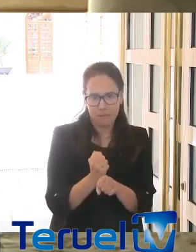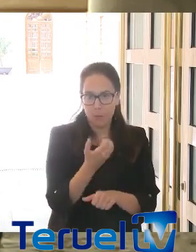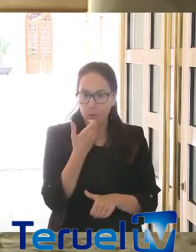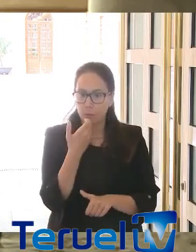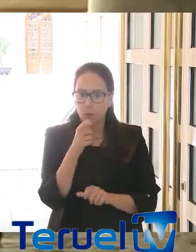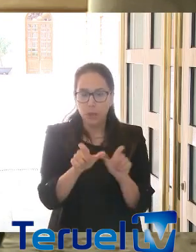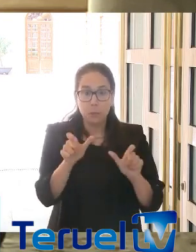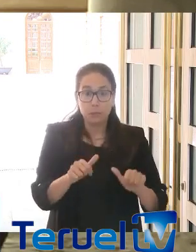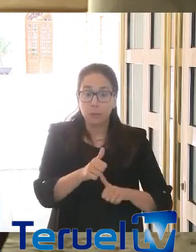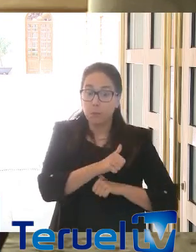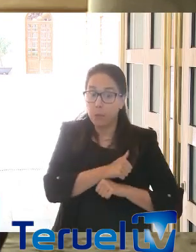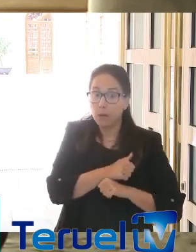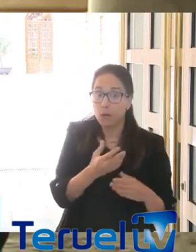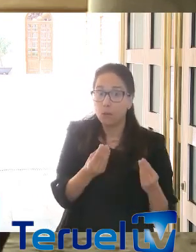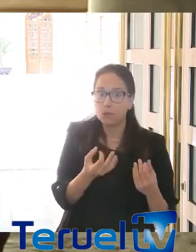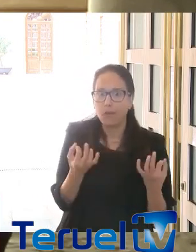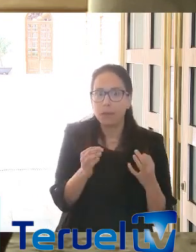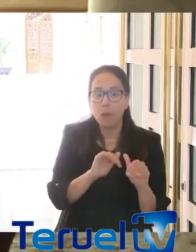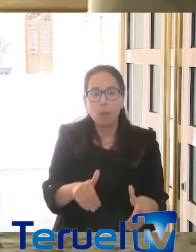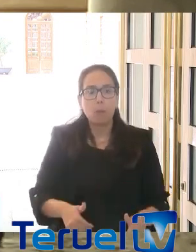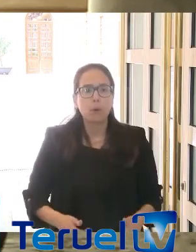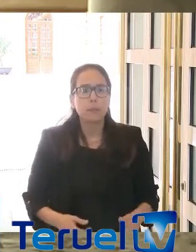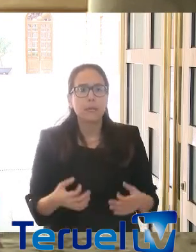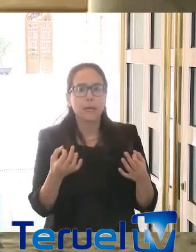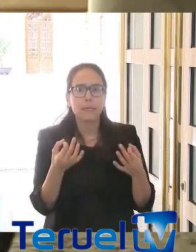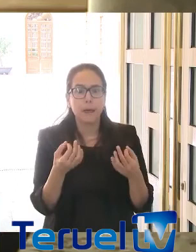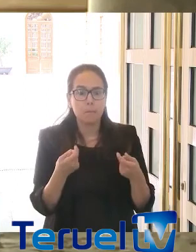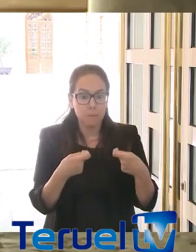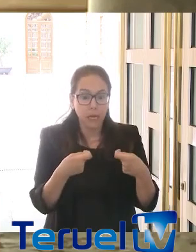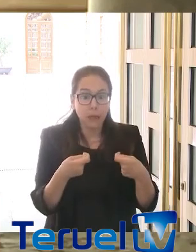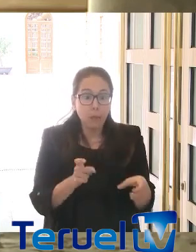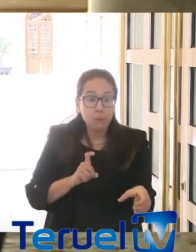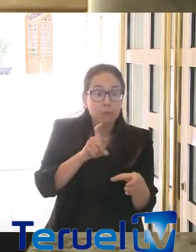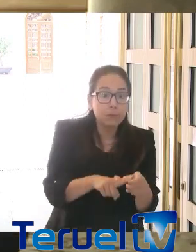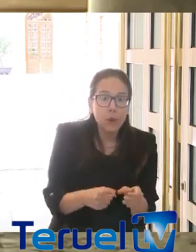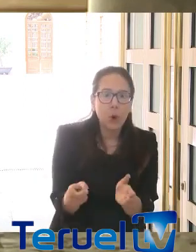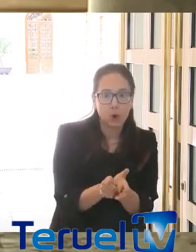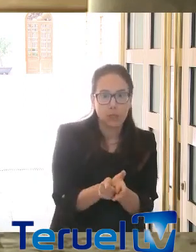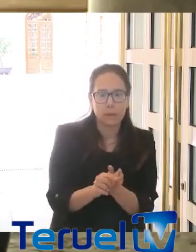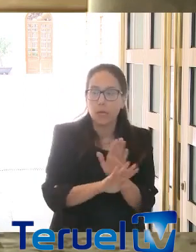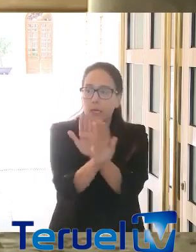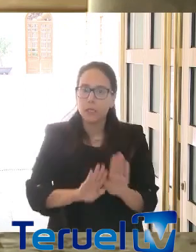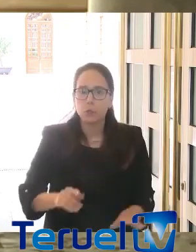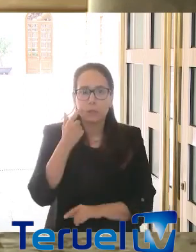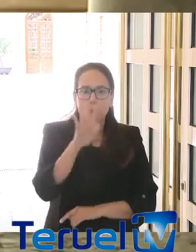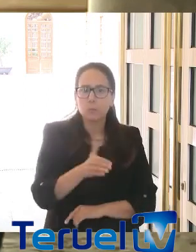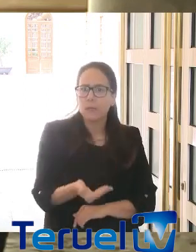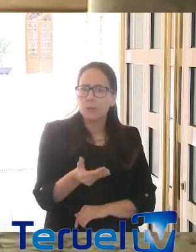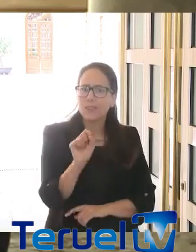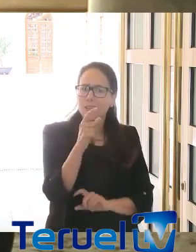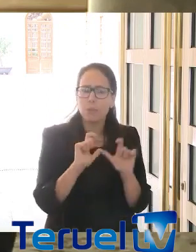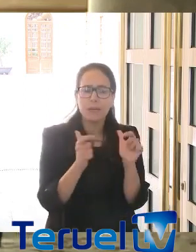personas en el desempleo que habrá que volver a meter en el mercado de trabajo. Y, por último, lo que nos parece más importante de esta reunión,